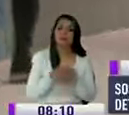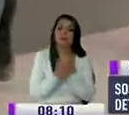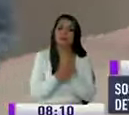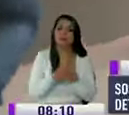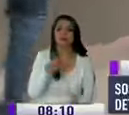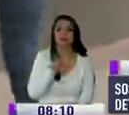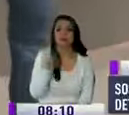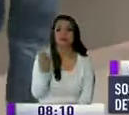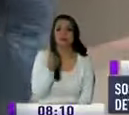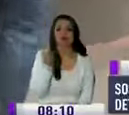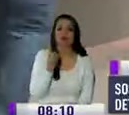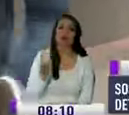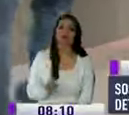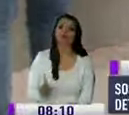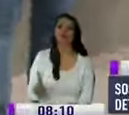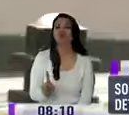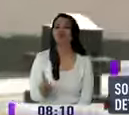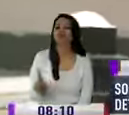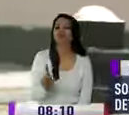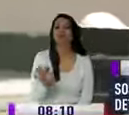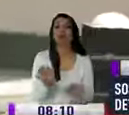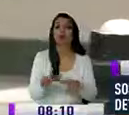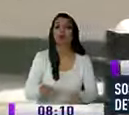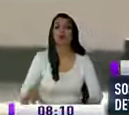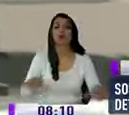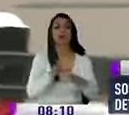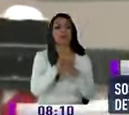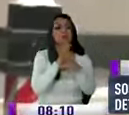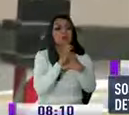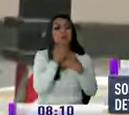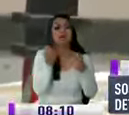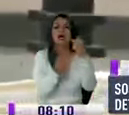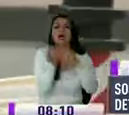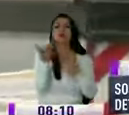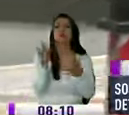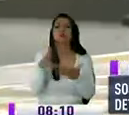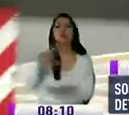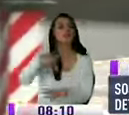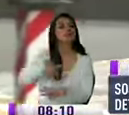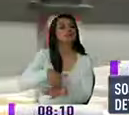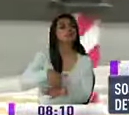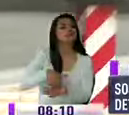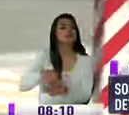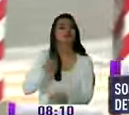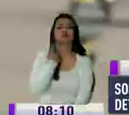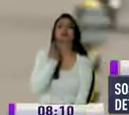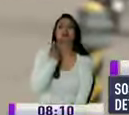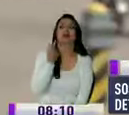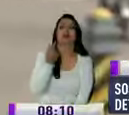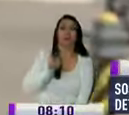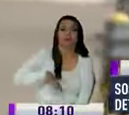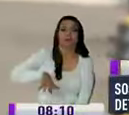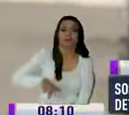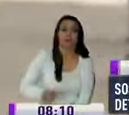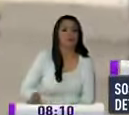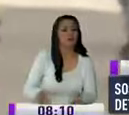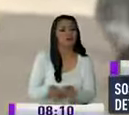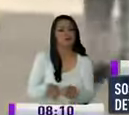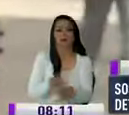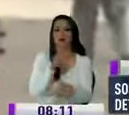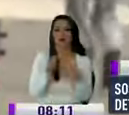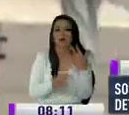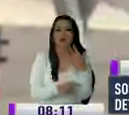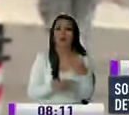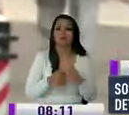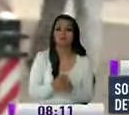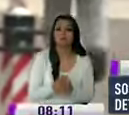caminaban solos o estaban en algún punto donde el tráfico era bajo para llevarse los objetos de valor. El modo de operandis similar en todos los casos